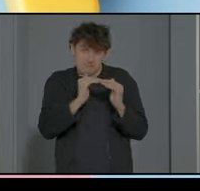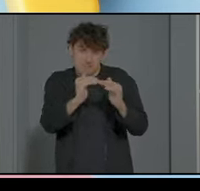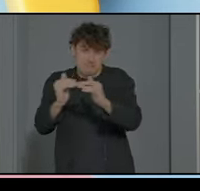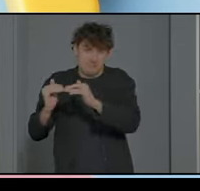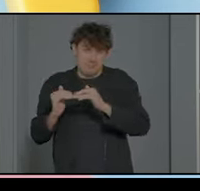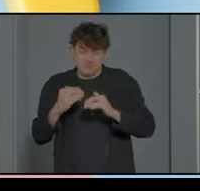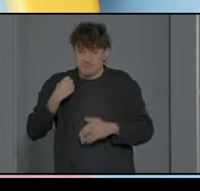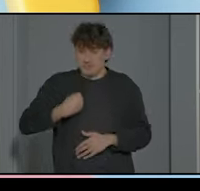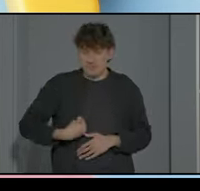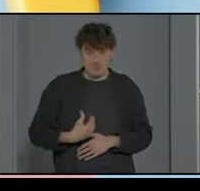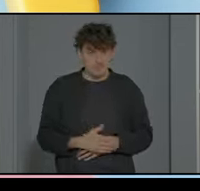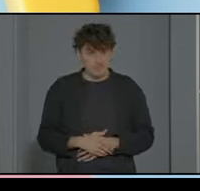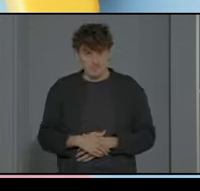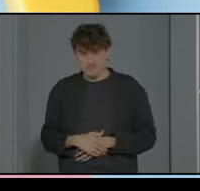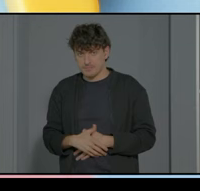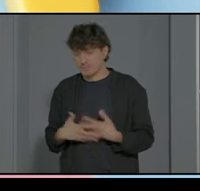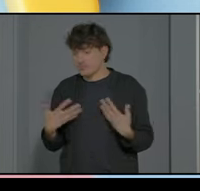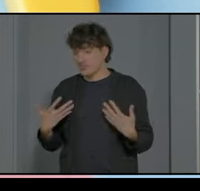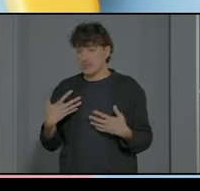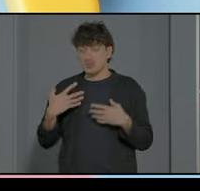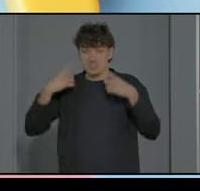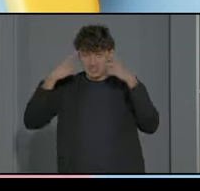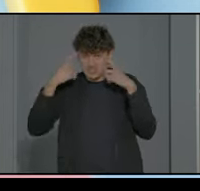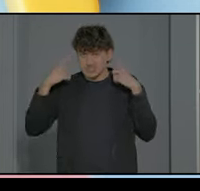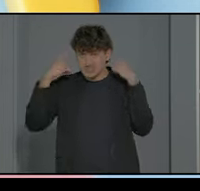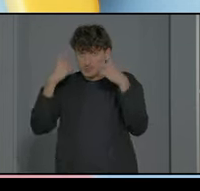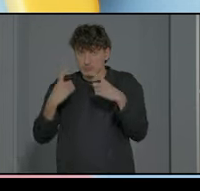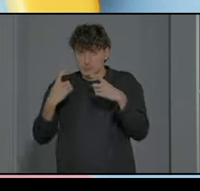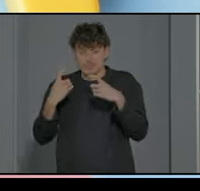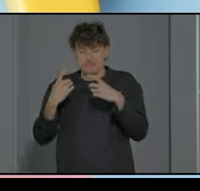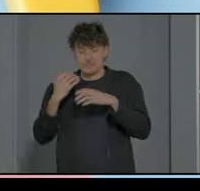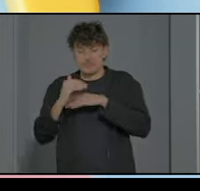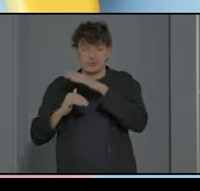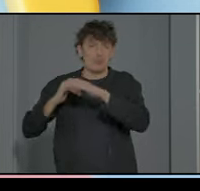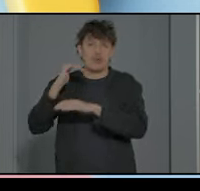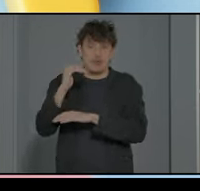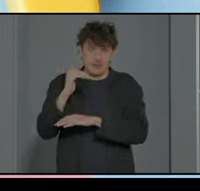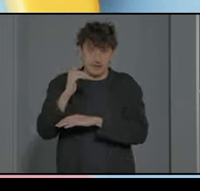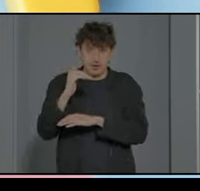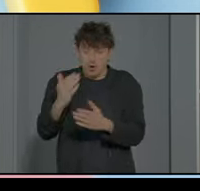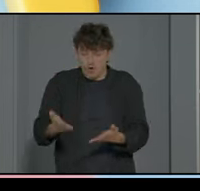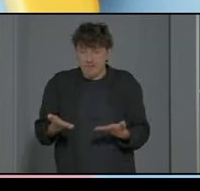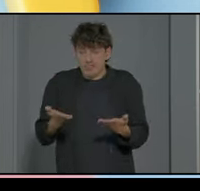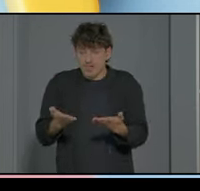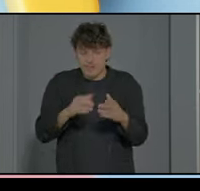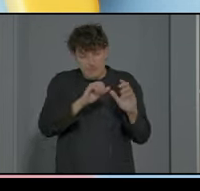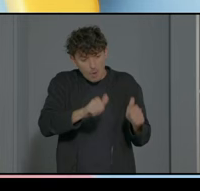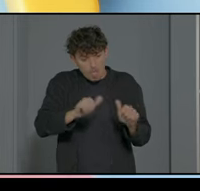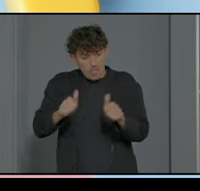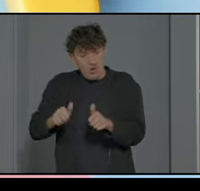condicionante grande nosotros también tratamos de salvar esto o sea de ofrecer otros modelos